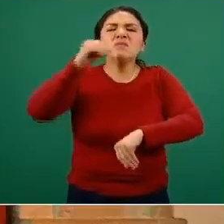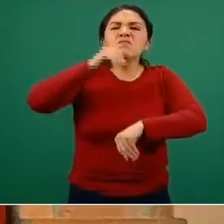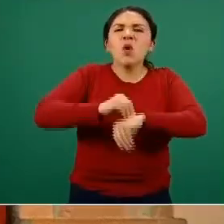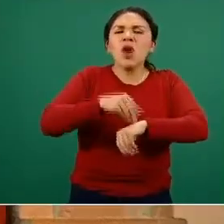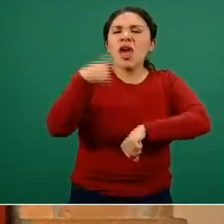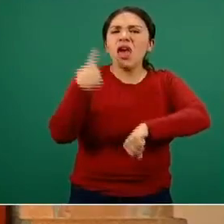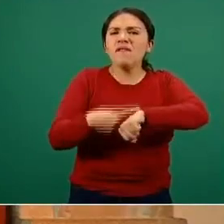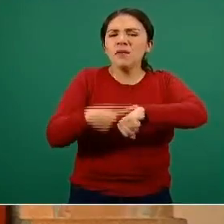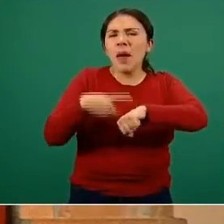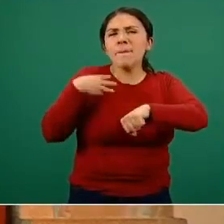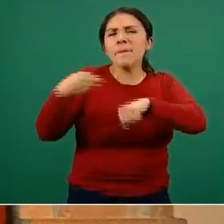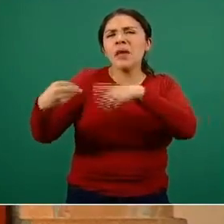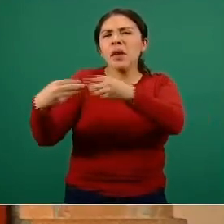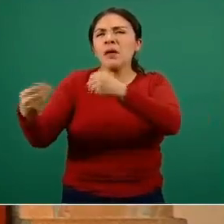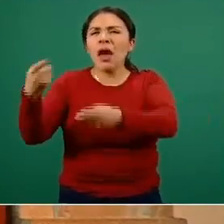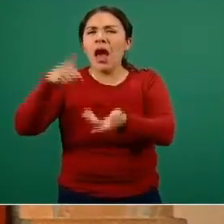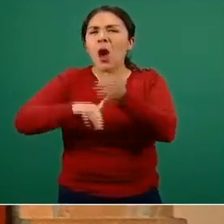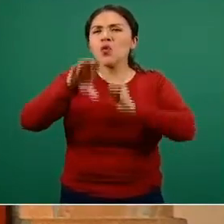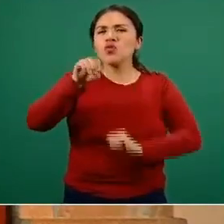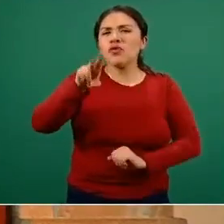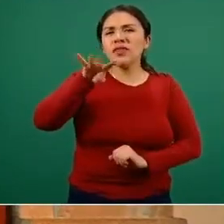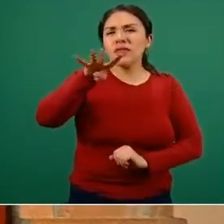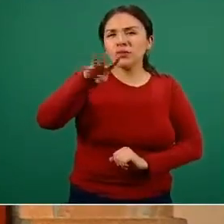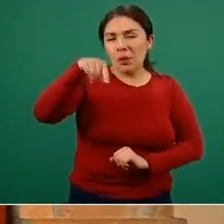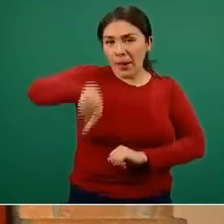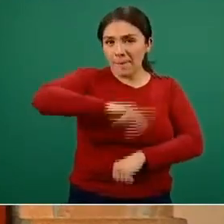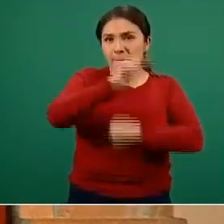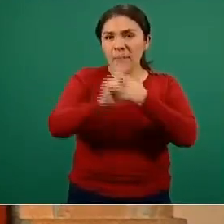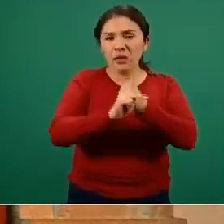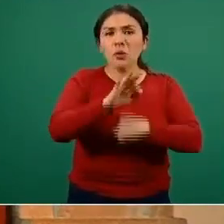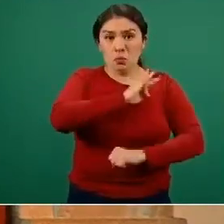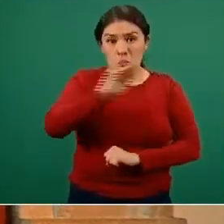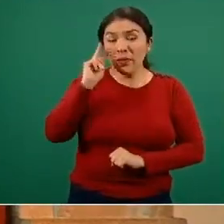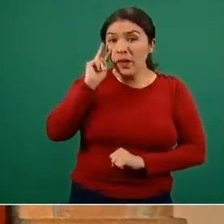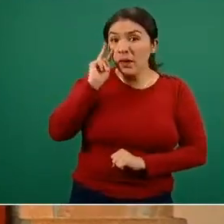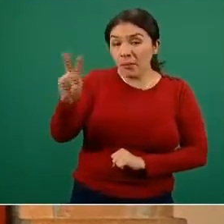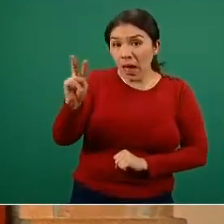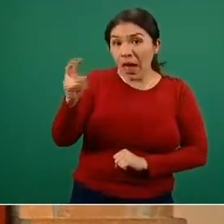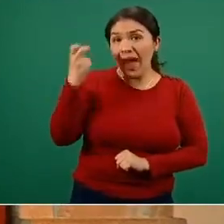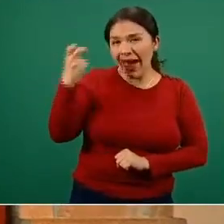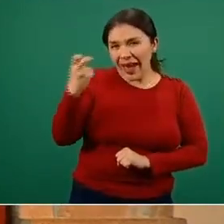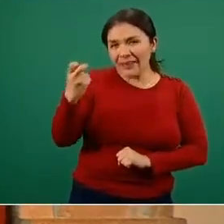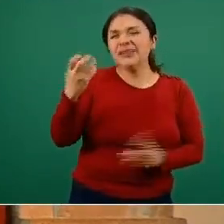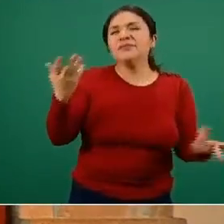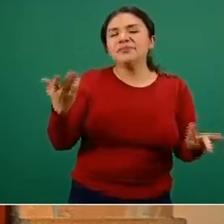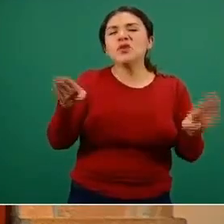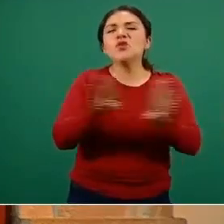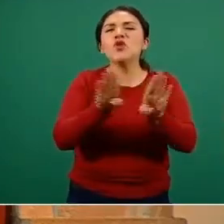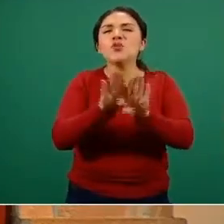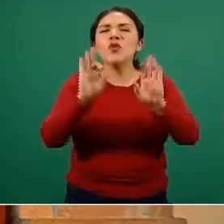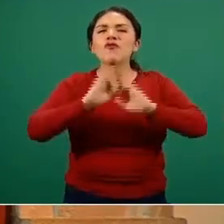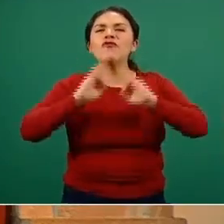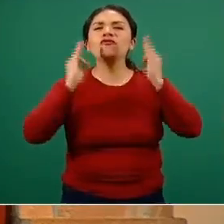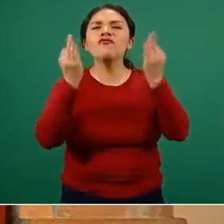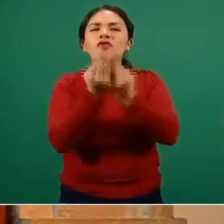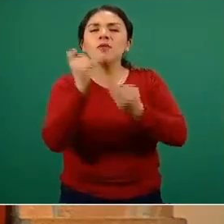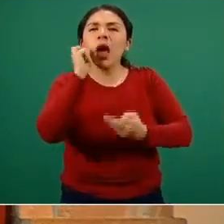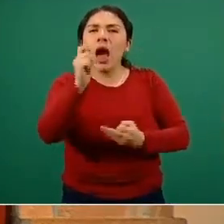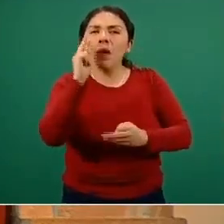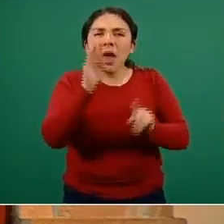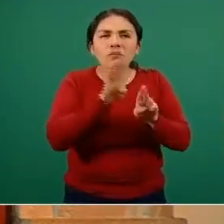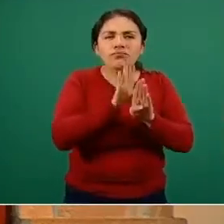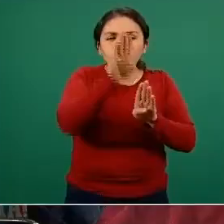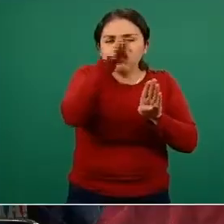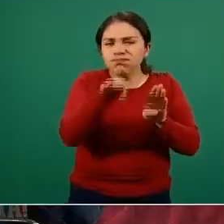epidémico de COVID-19 en el país, el cual podemos apreciar precisamente a través de la forma que manifiesta el